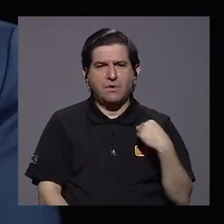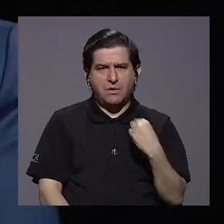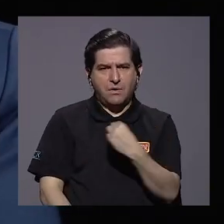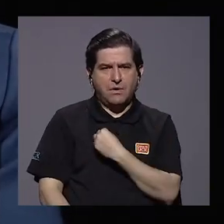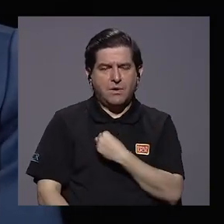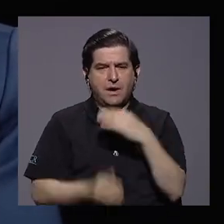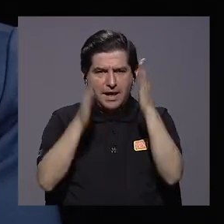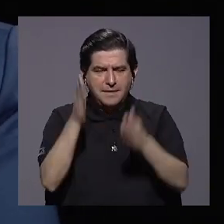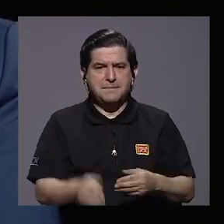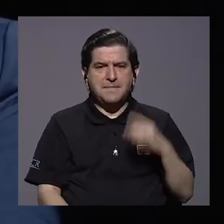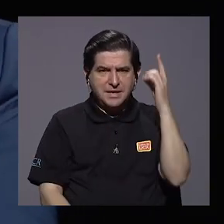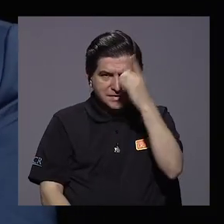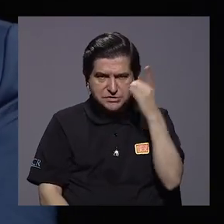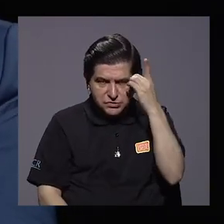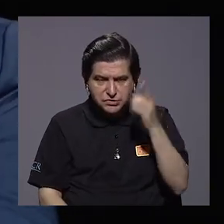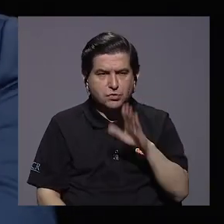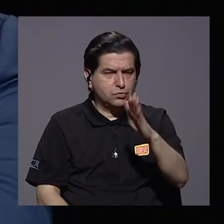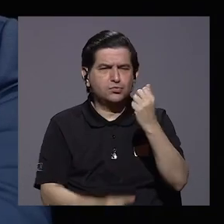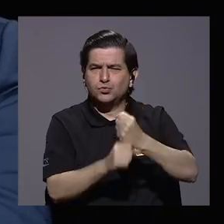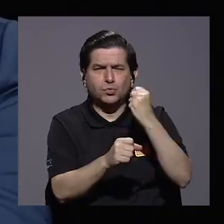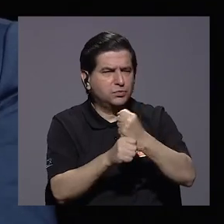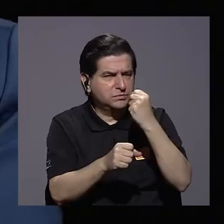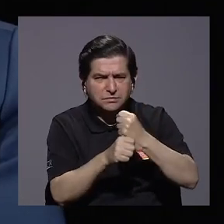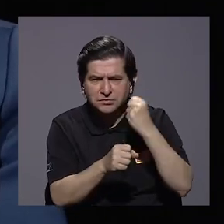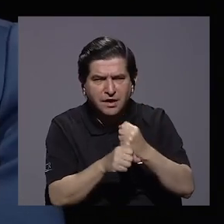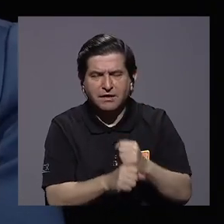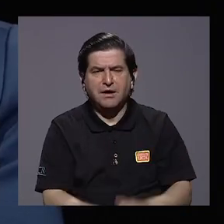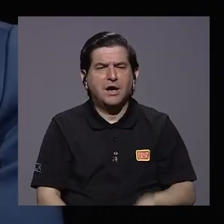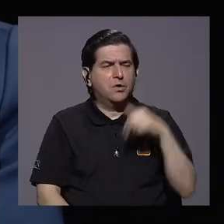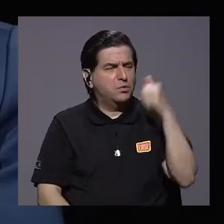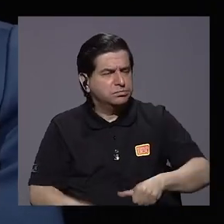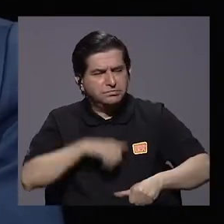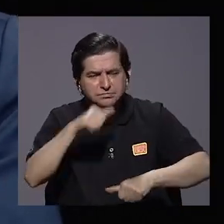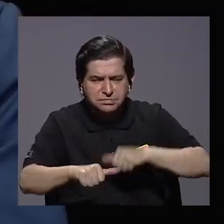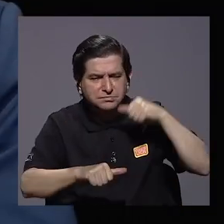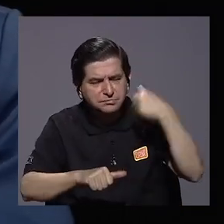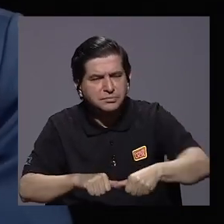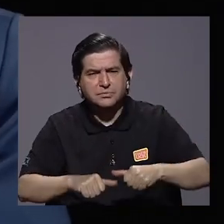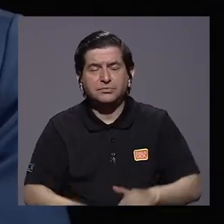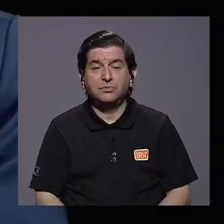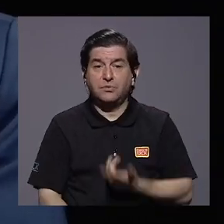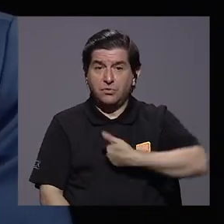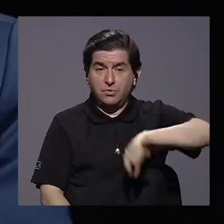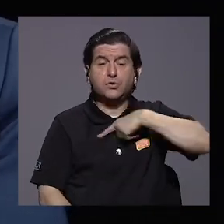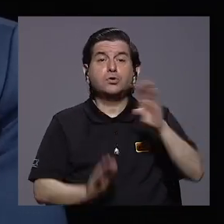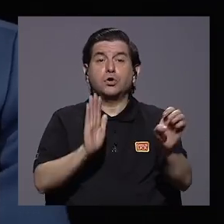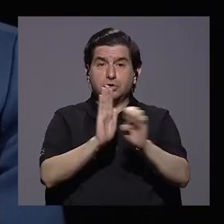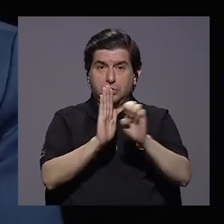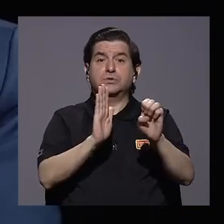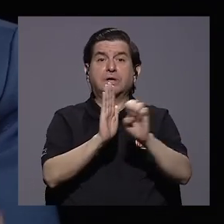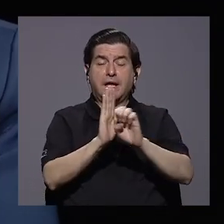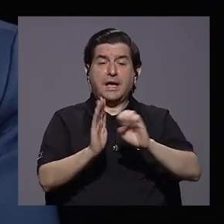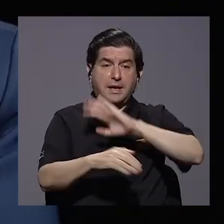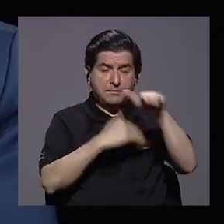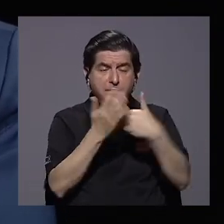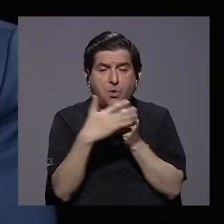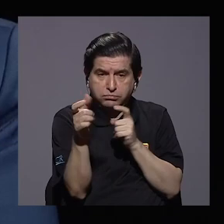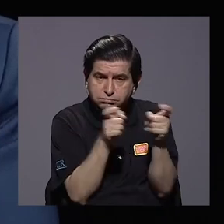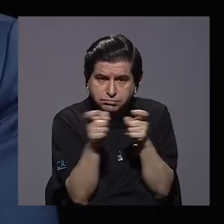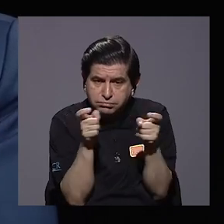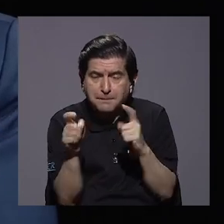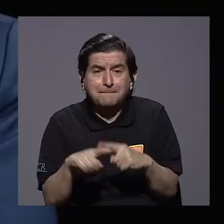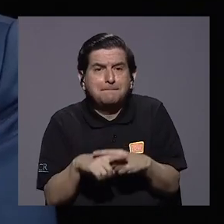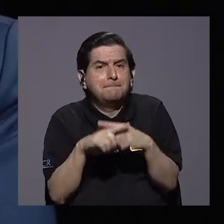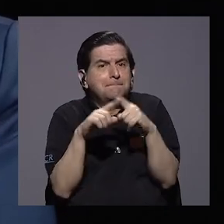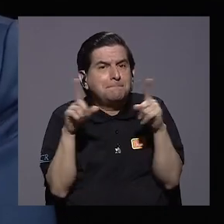Sales y le admiro todo su trabajo y su esfuerzo. Realmente somos un ejemplo en todo este manejo,